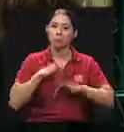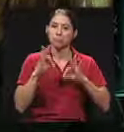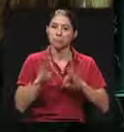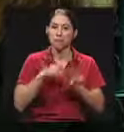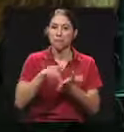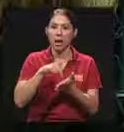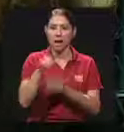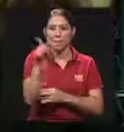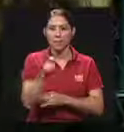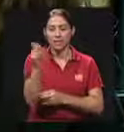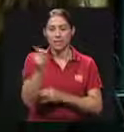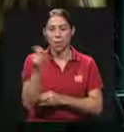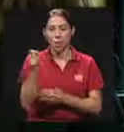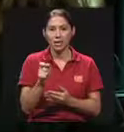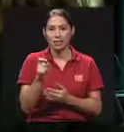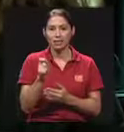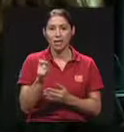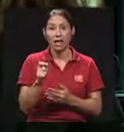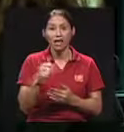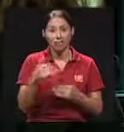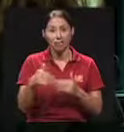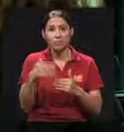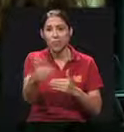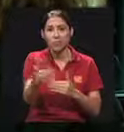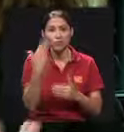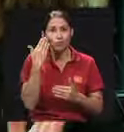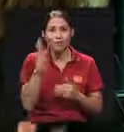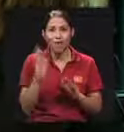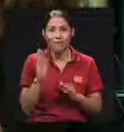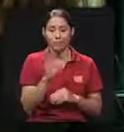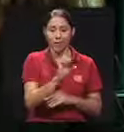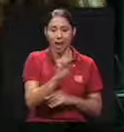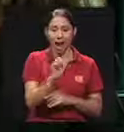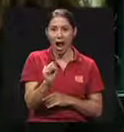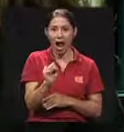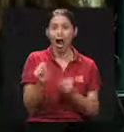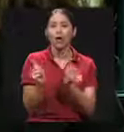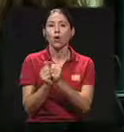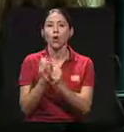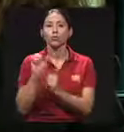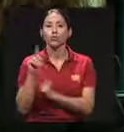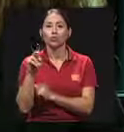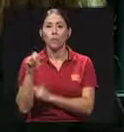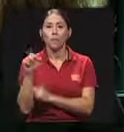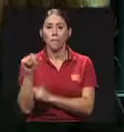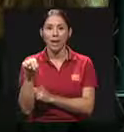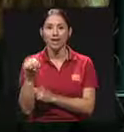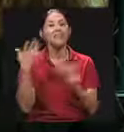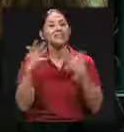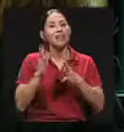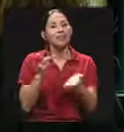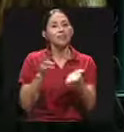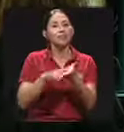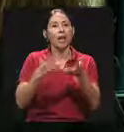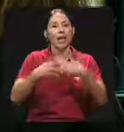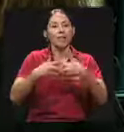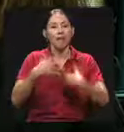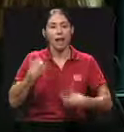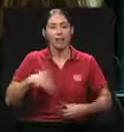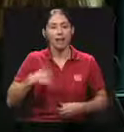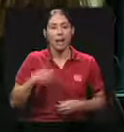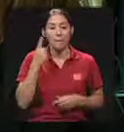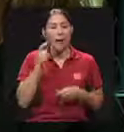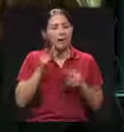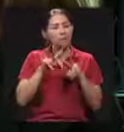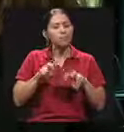todas las pensiones. De ahí en adelante no se conoce y en conjunto la caja con la SUPEN se ha contratado una firma argentina para que analice de aquí al